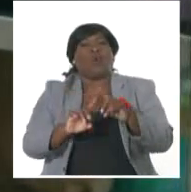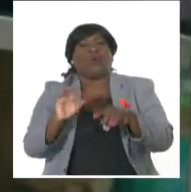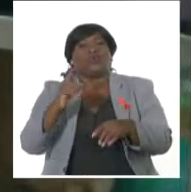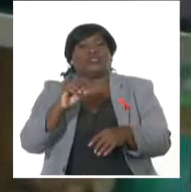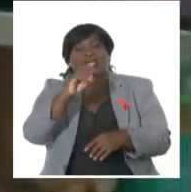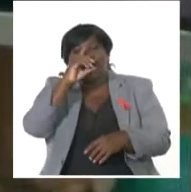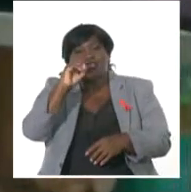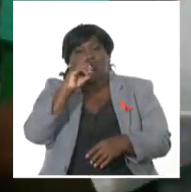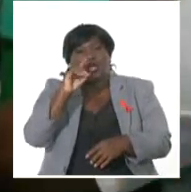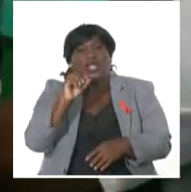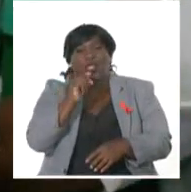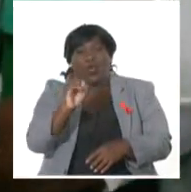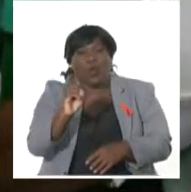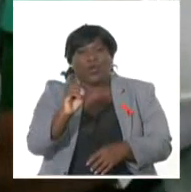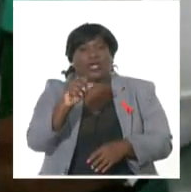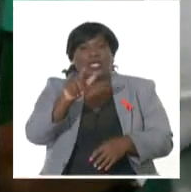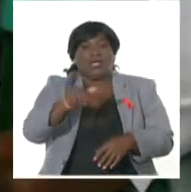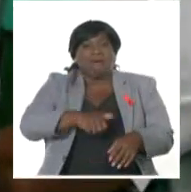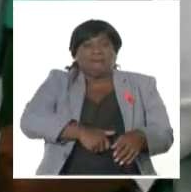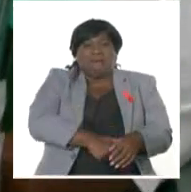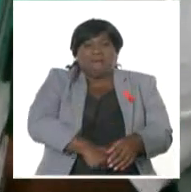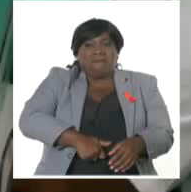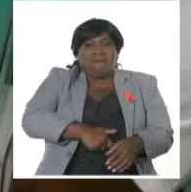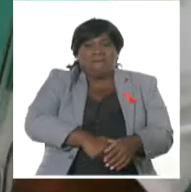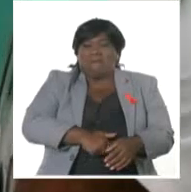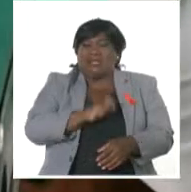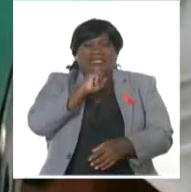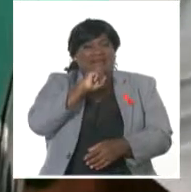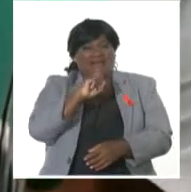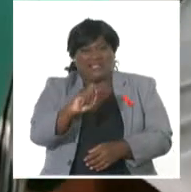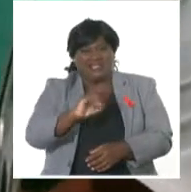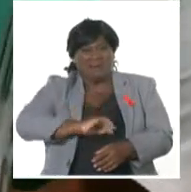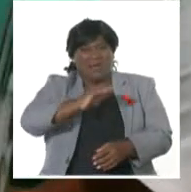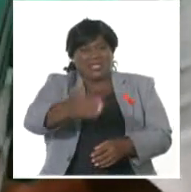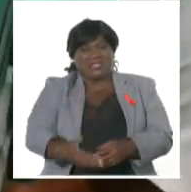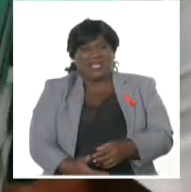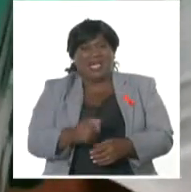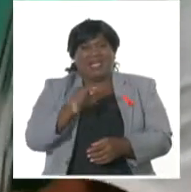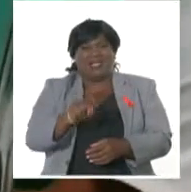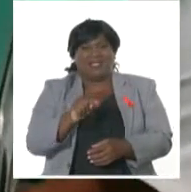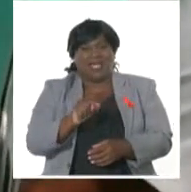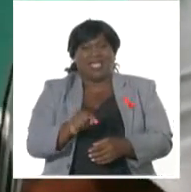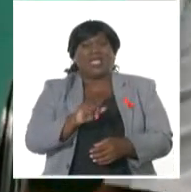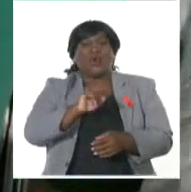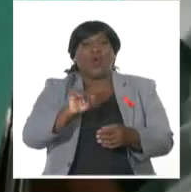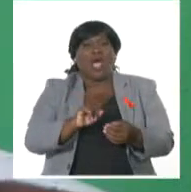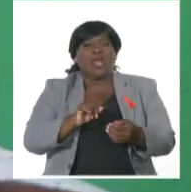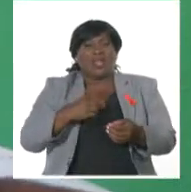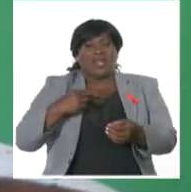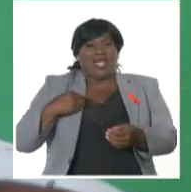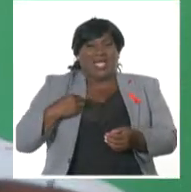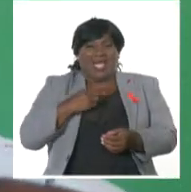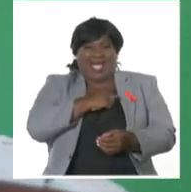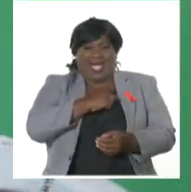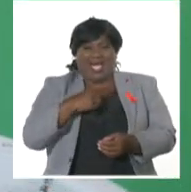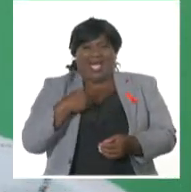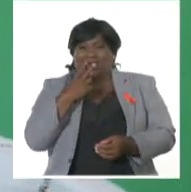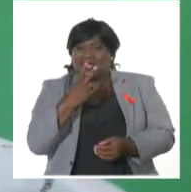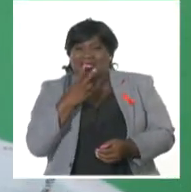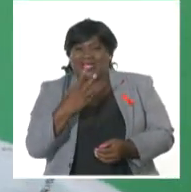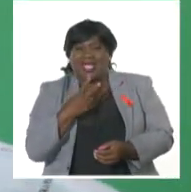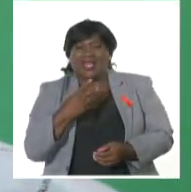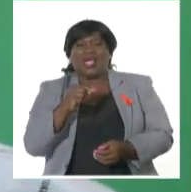lamentablemente. Parte de todos los equipos vitales, por ejemplo, el ultrasonido, el electro, el equipo que teníamos de